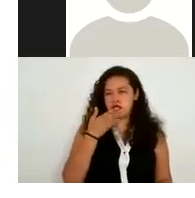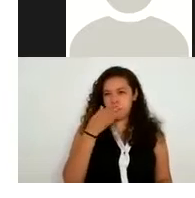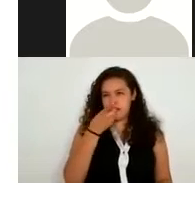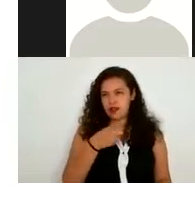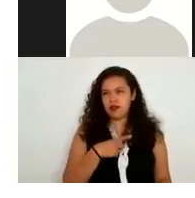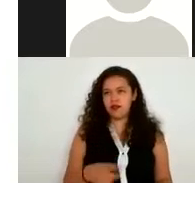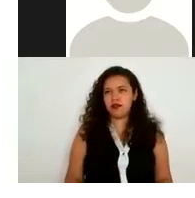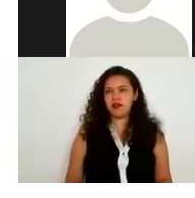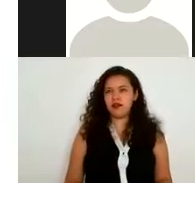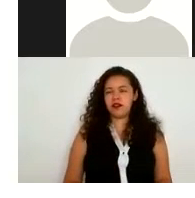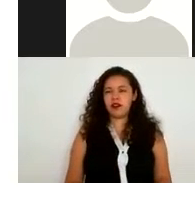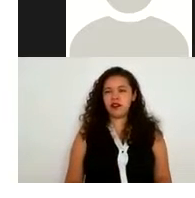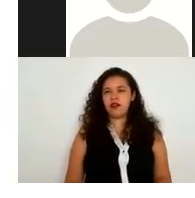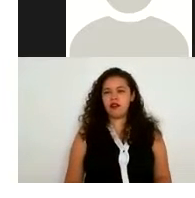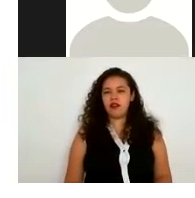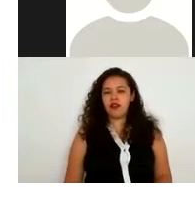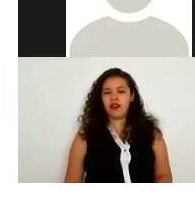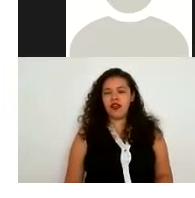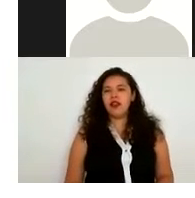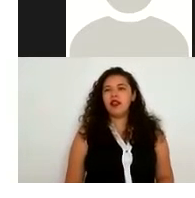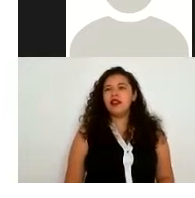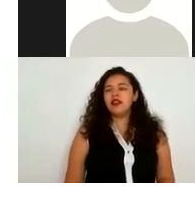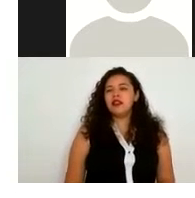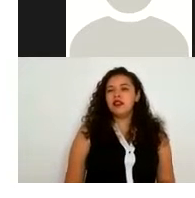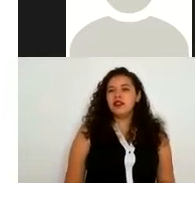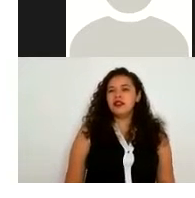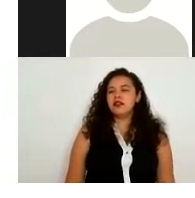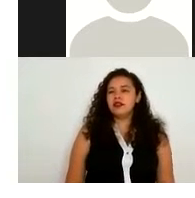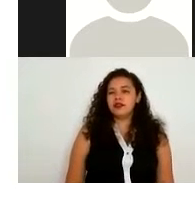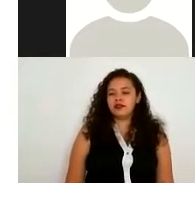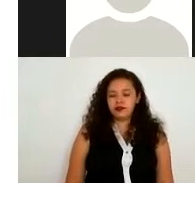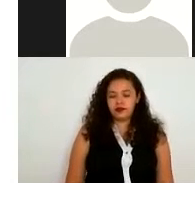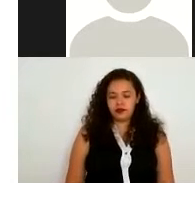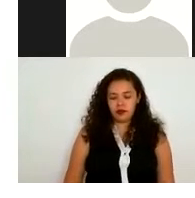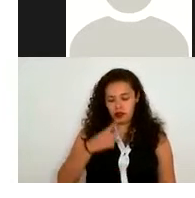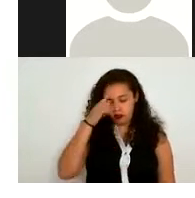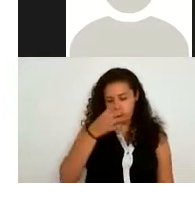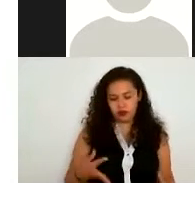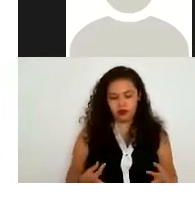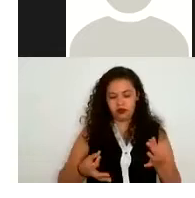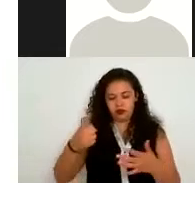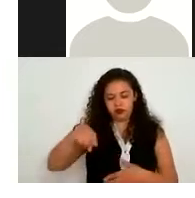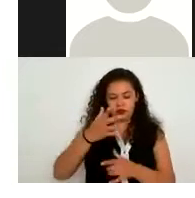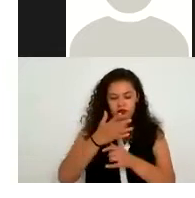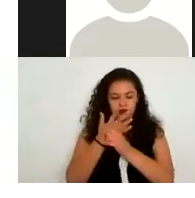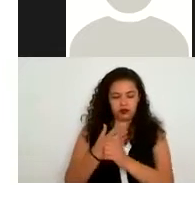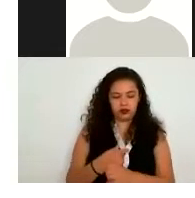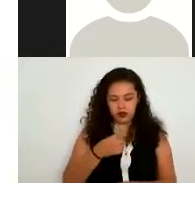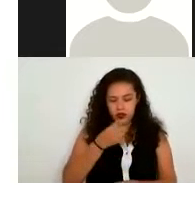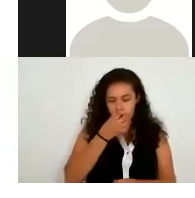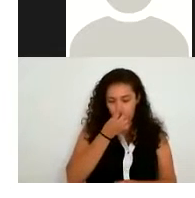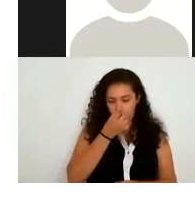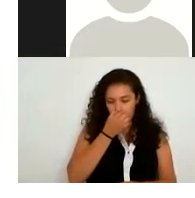aspecto de este principio de calidad que están diciendo ustedes este como les